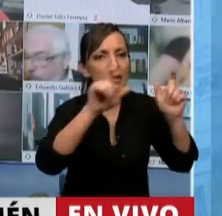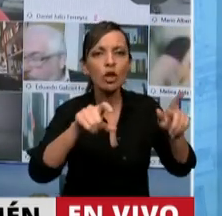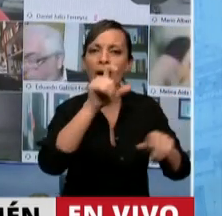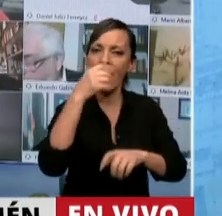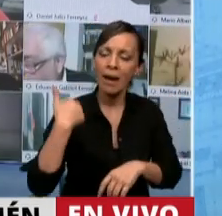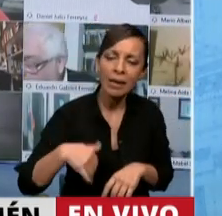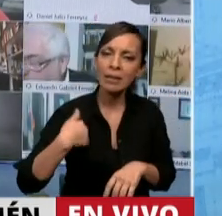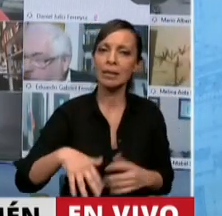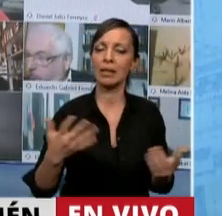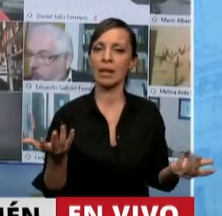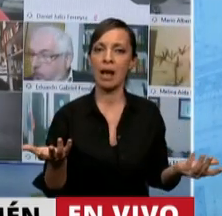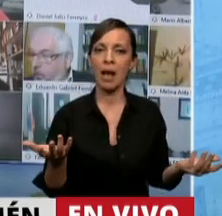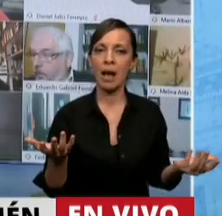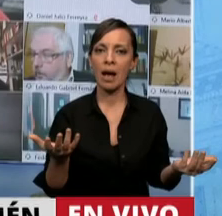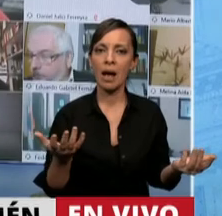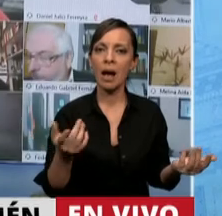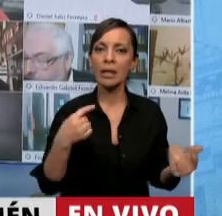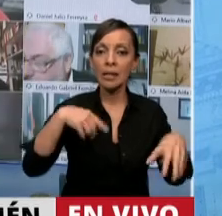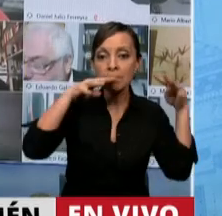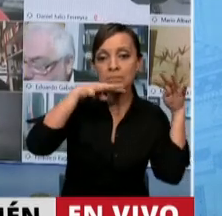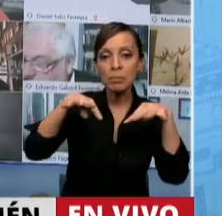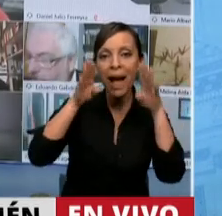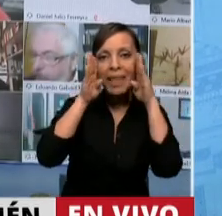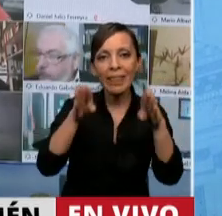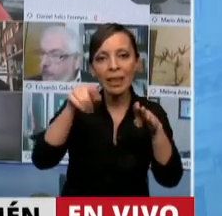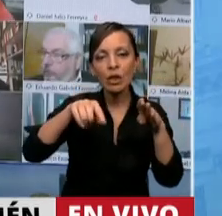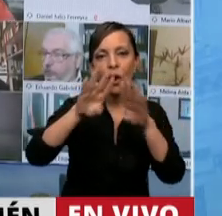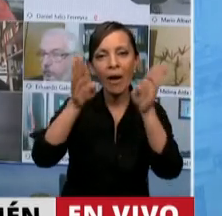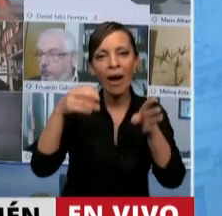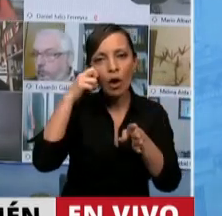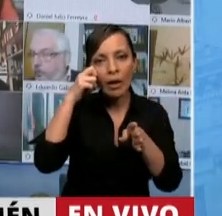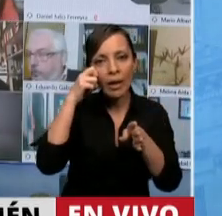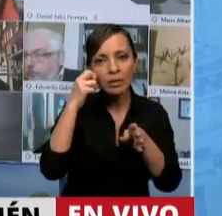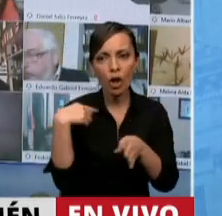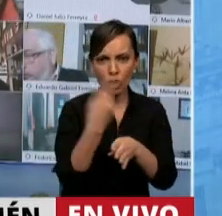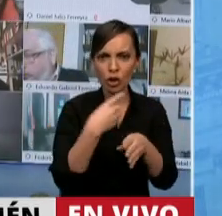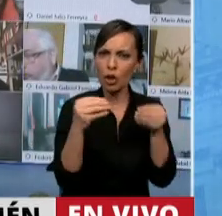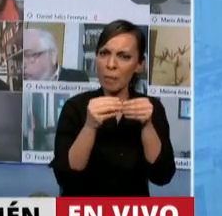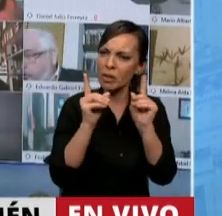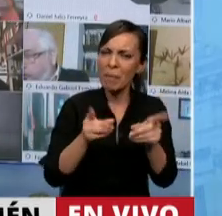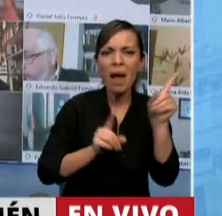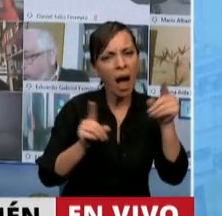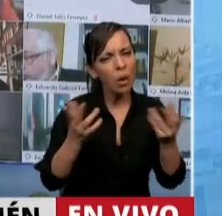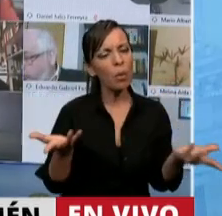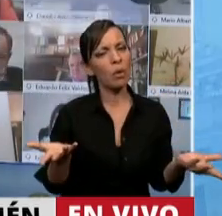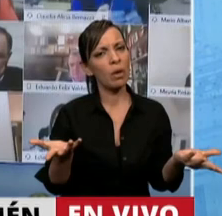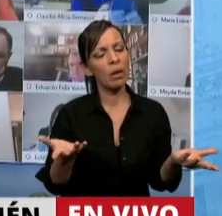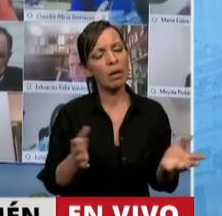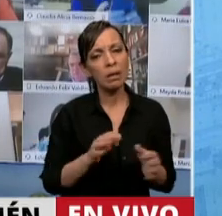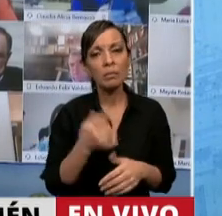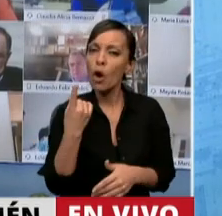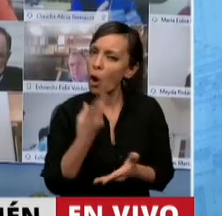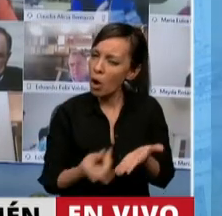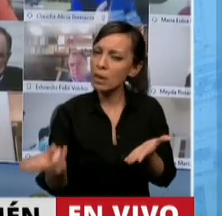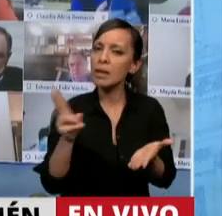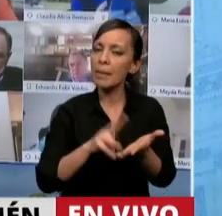argentinos que son oyentes de estas sesiones, incluidos nosotros sus pares. Por eso, una vez más,